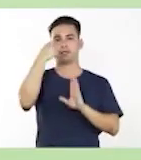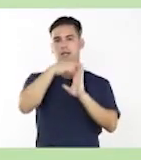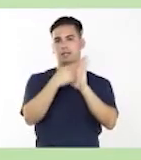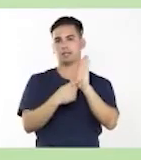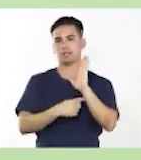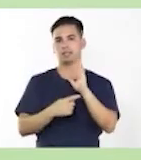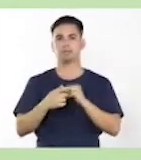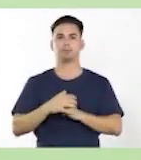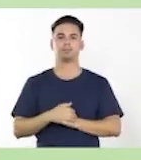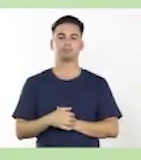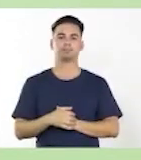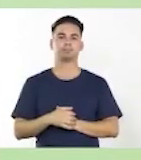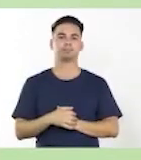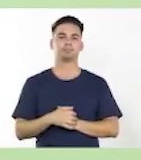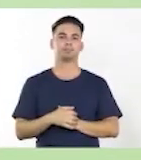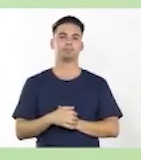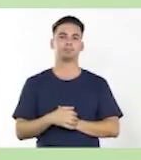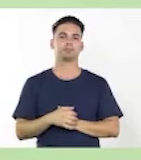otro matiz.